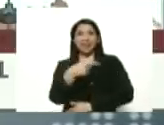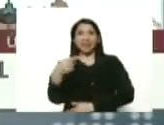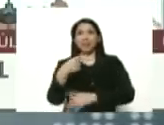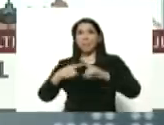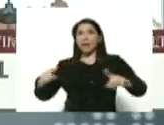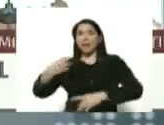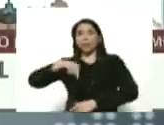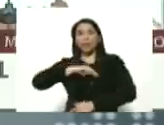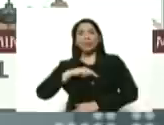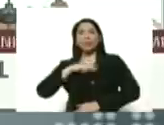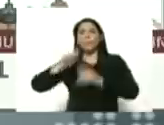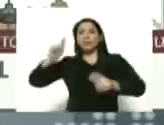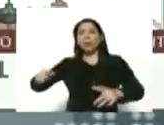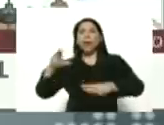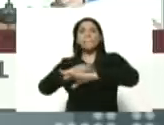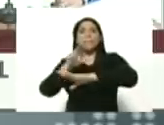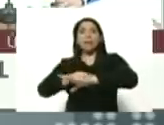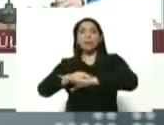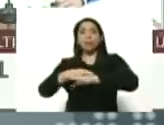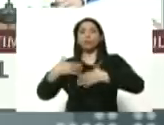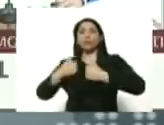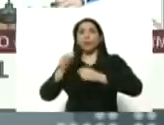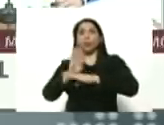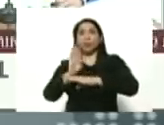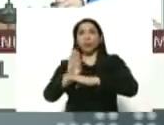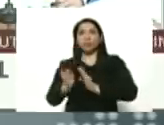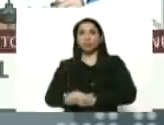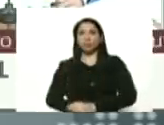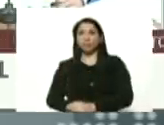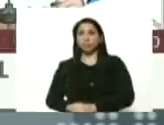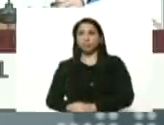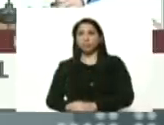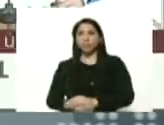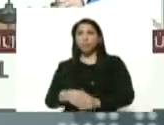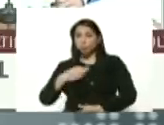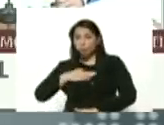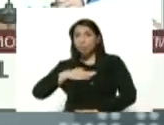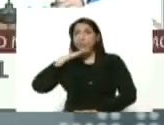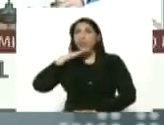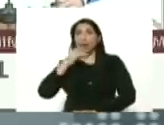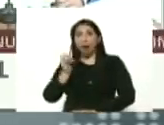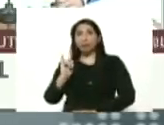nuestro personal médico y de seguridad. Hay suficientes